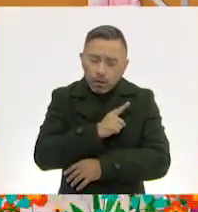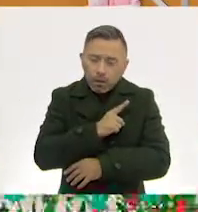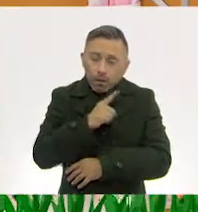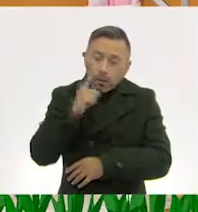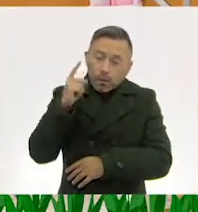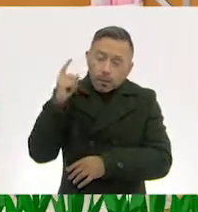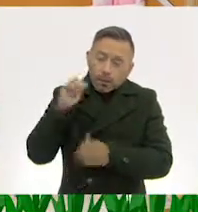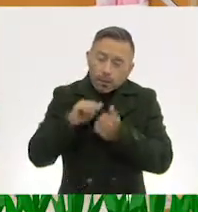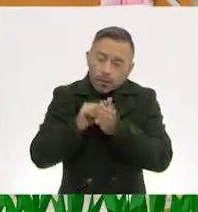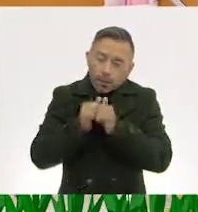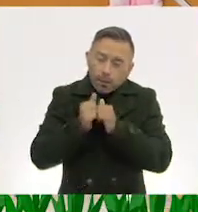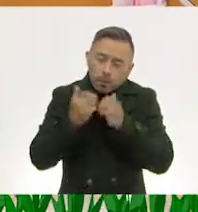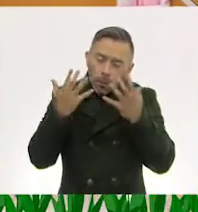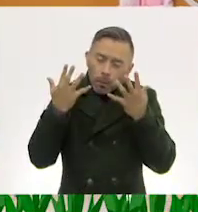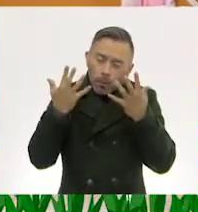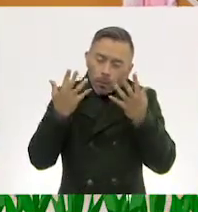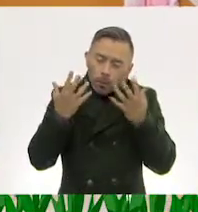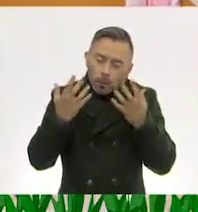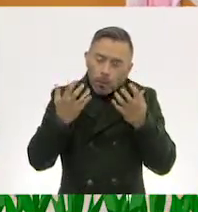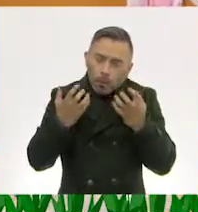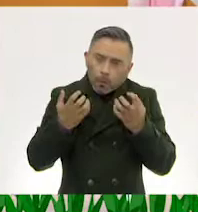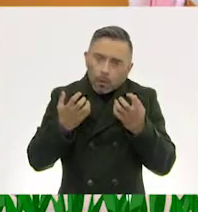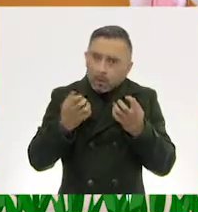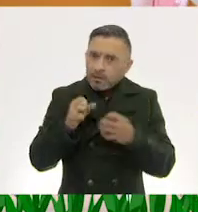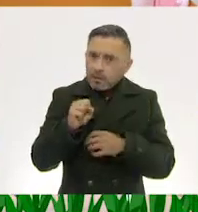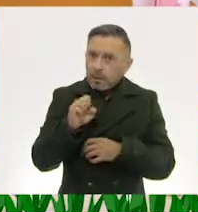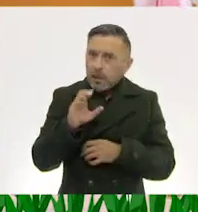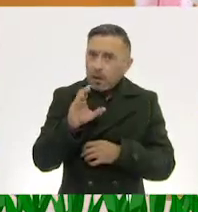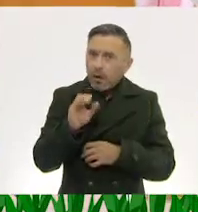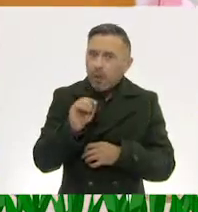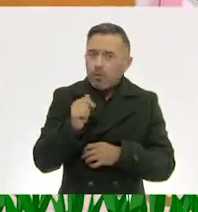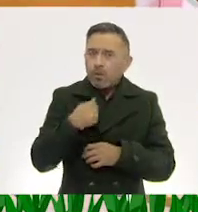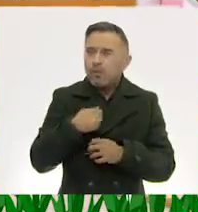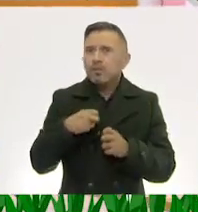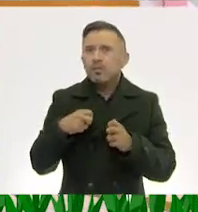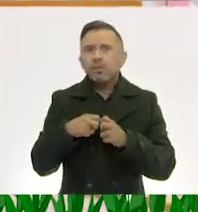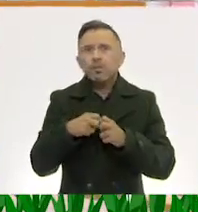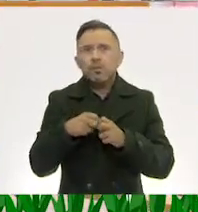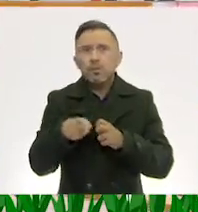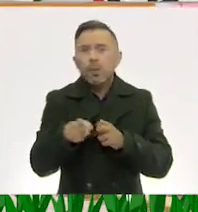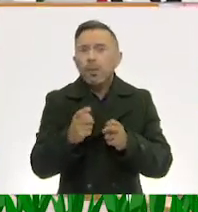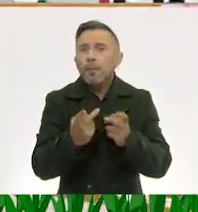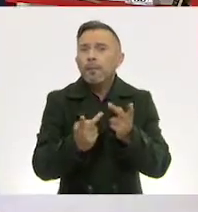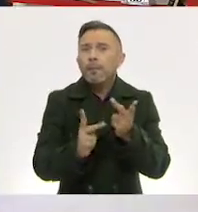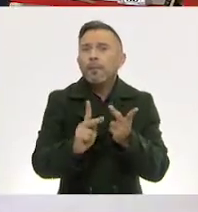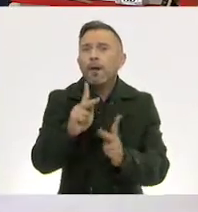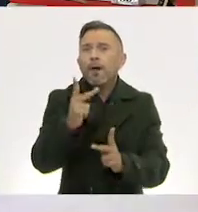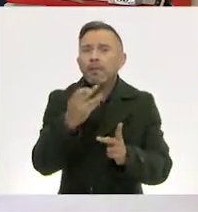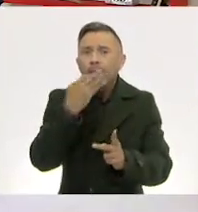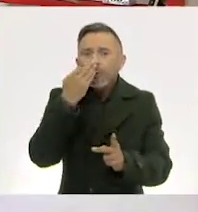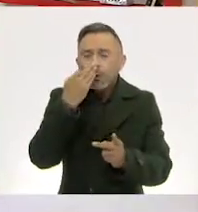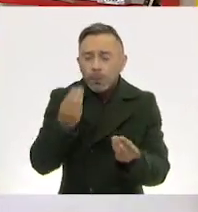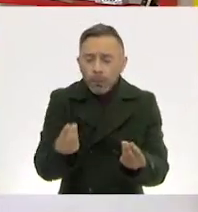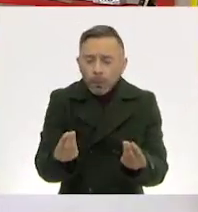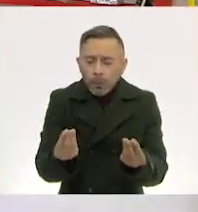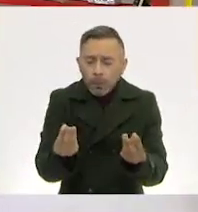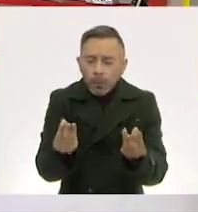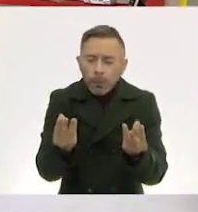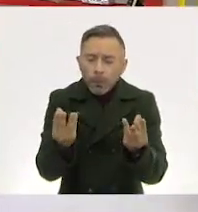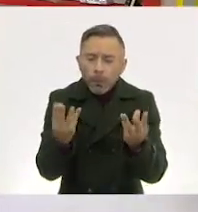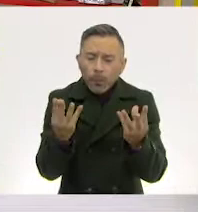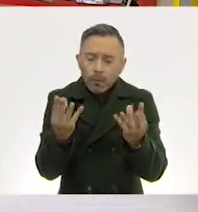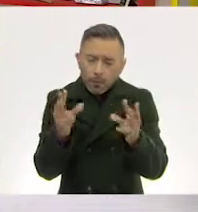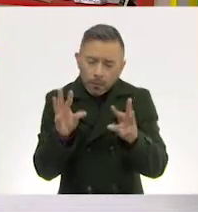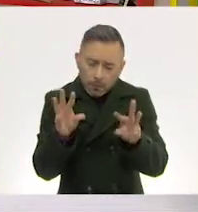tensa, se vio rodeada por un grupo de flores que con sus pétalos hacían lo posible por